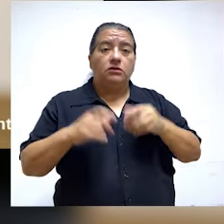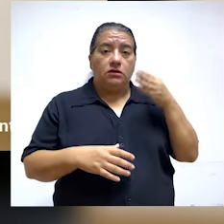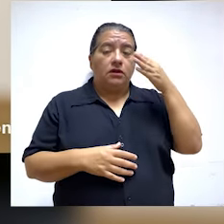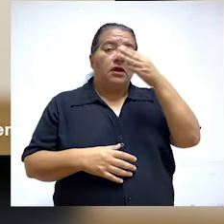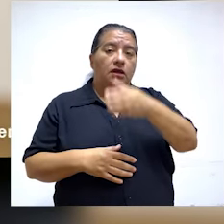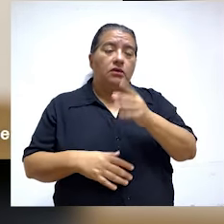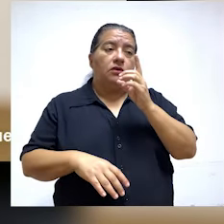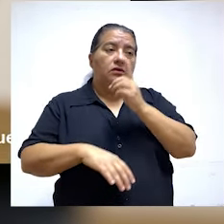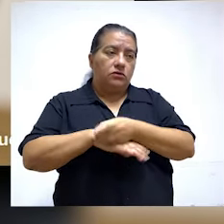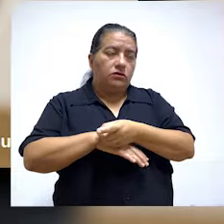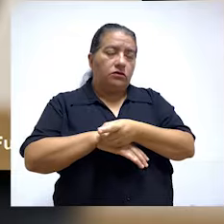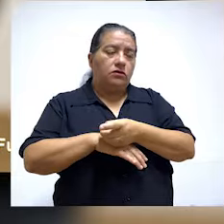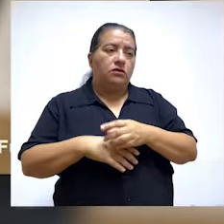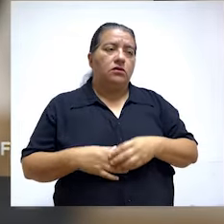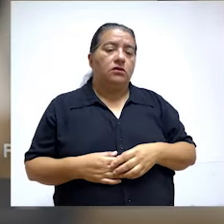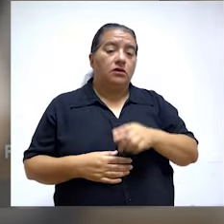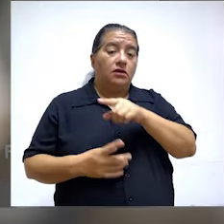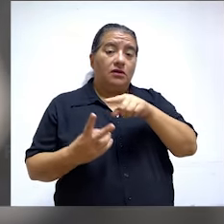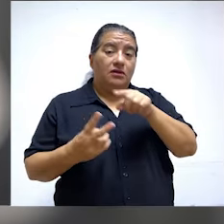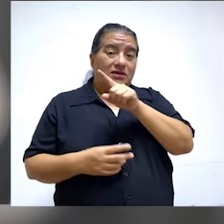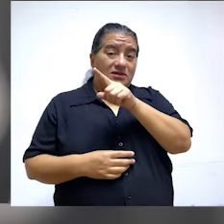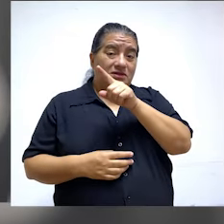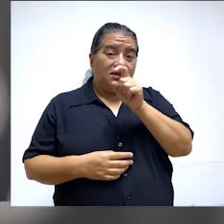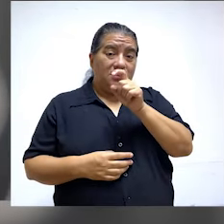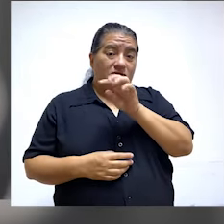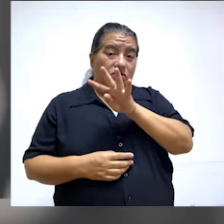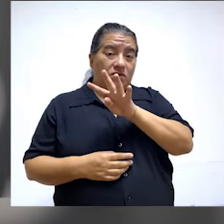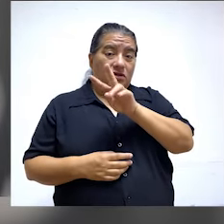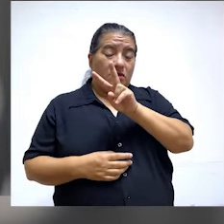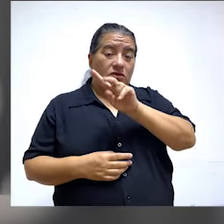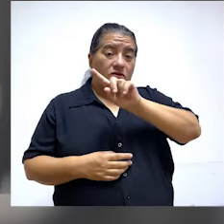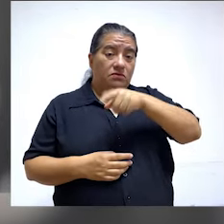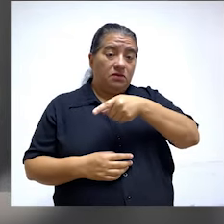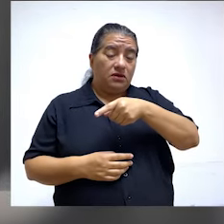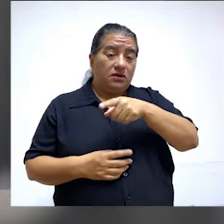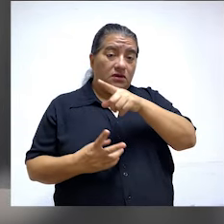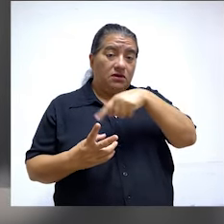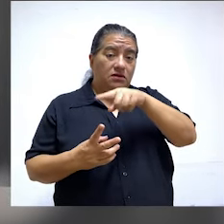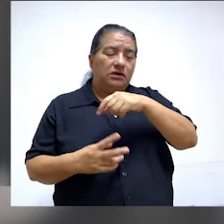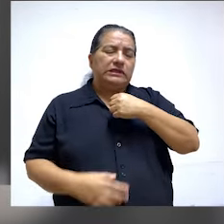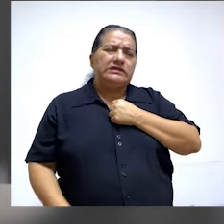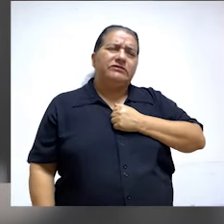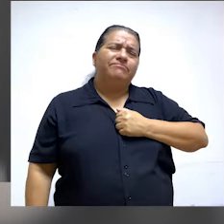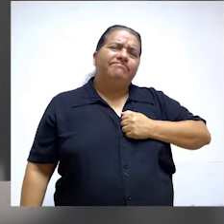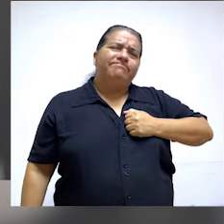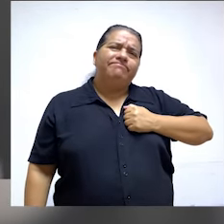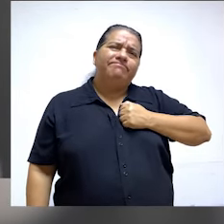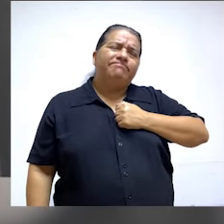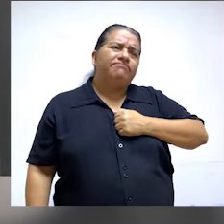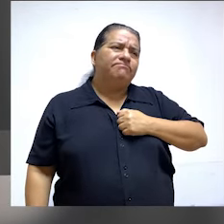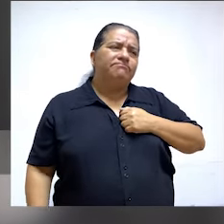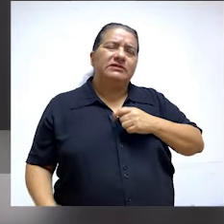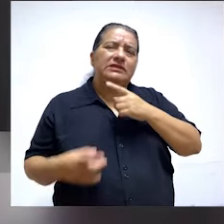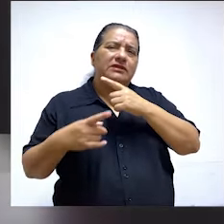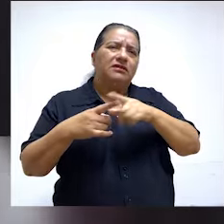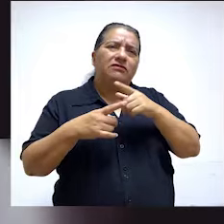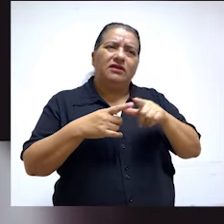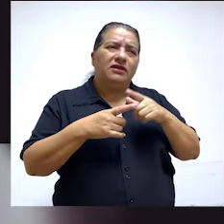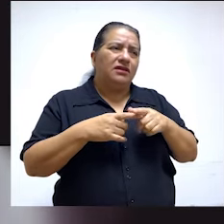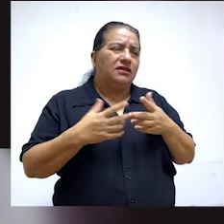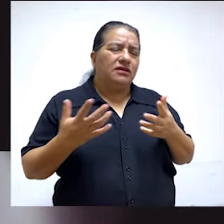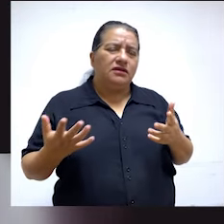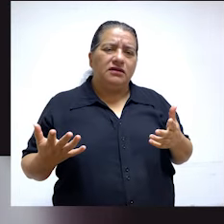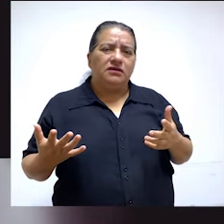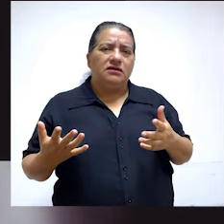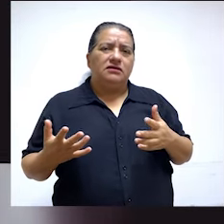atendido. De esos 142 mil casos, lamentablemente, por una u otra cosa, porque